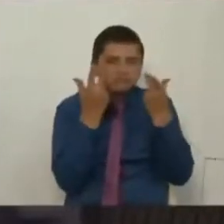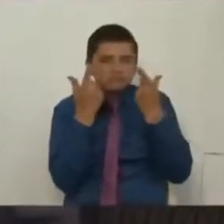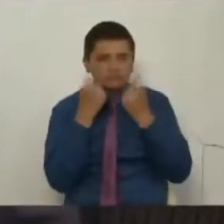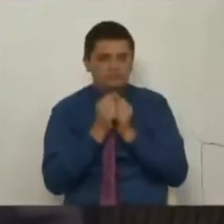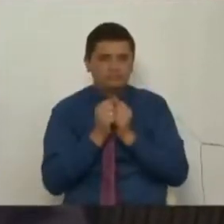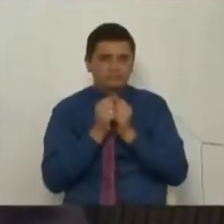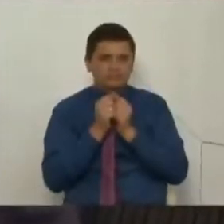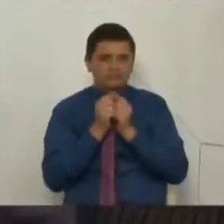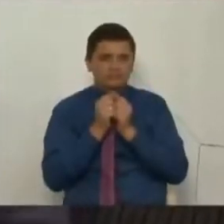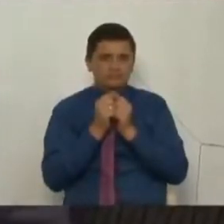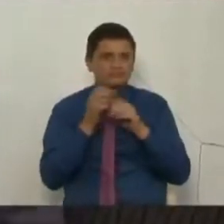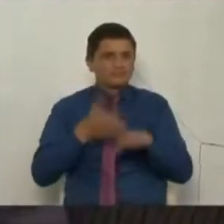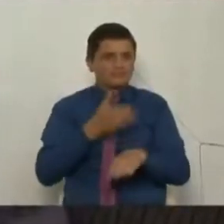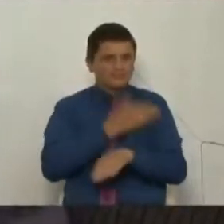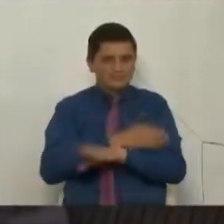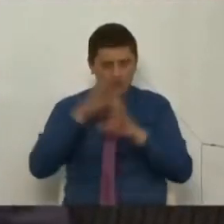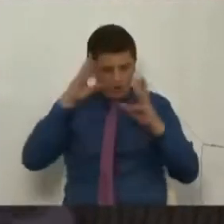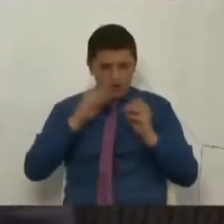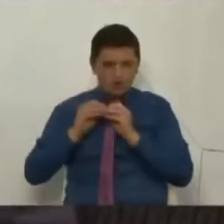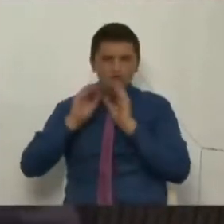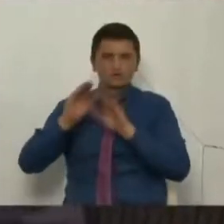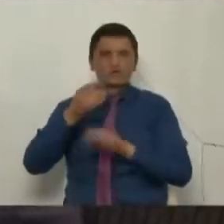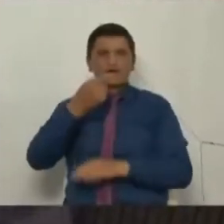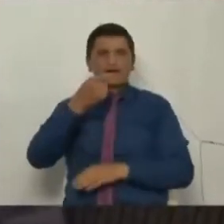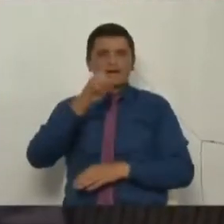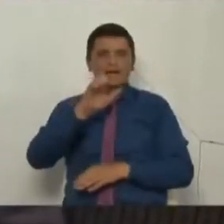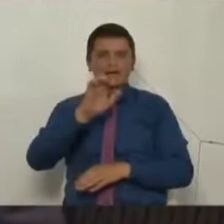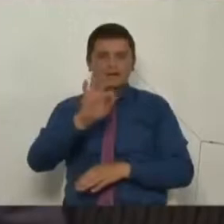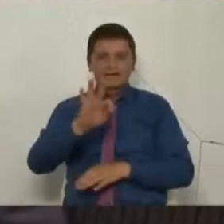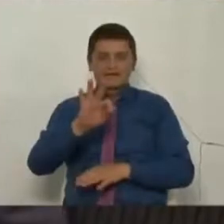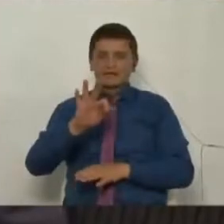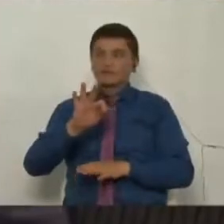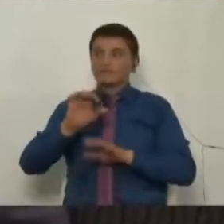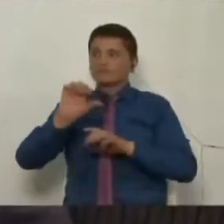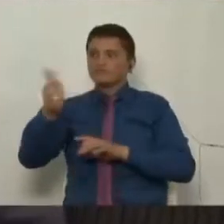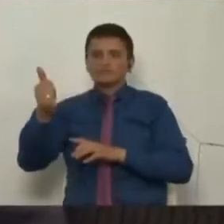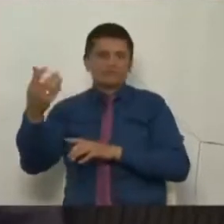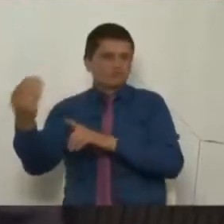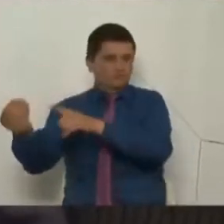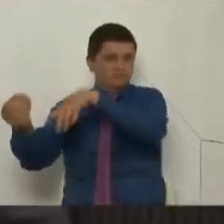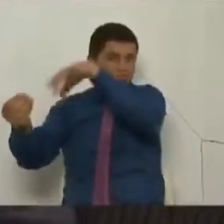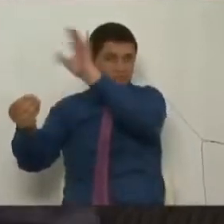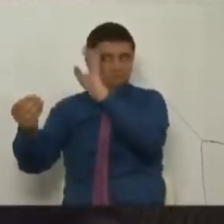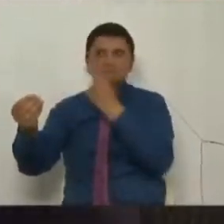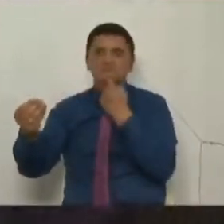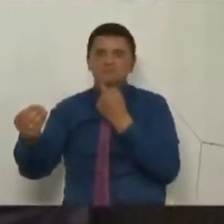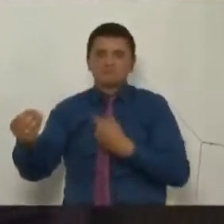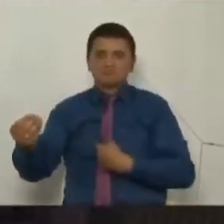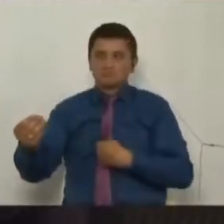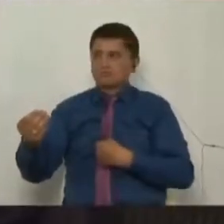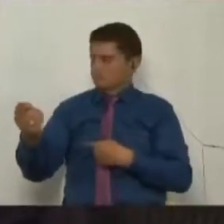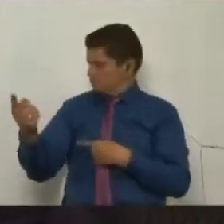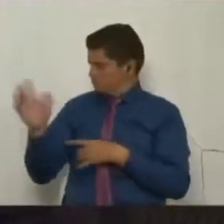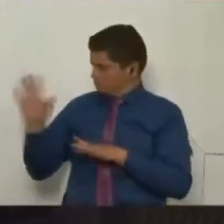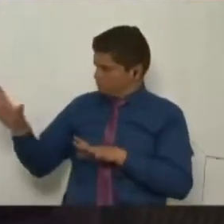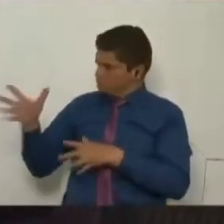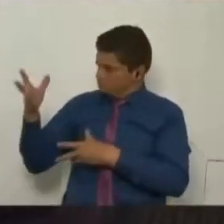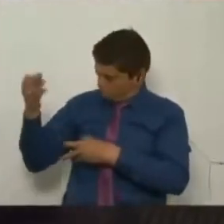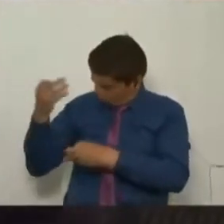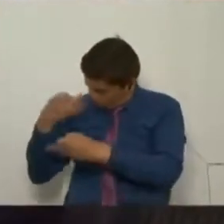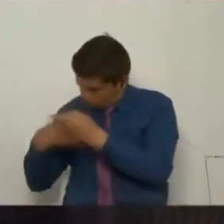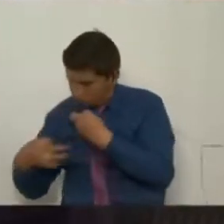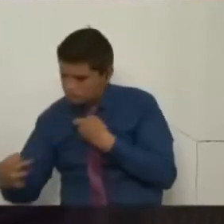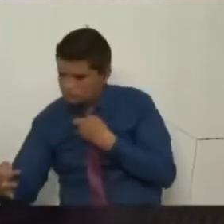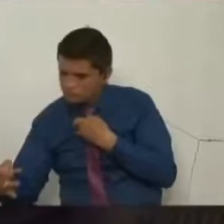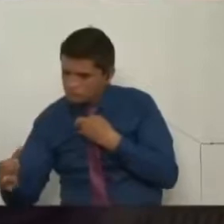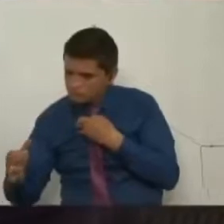que un sector del país le dijo a otro sector me voy a poner en sus zapatos y entiendo